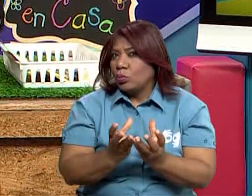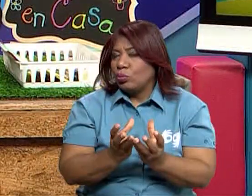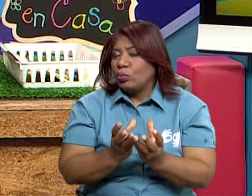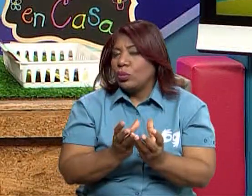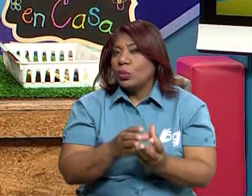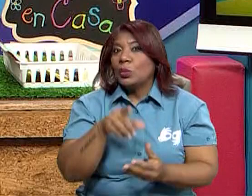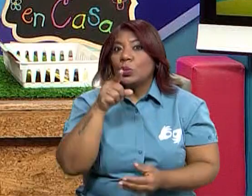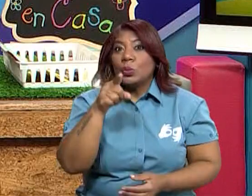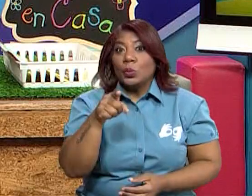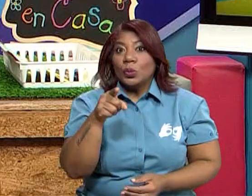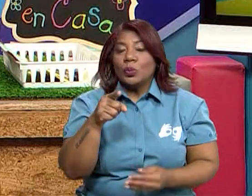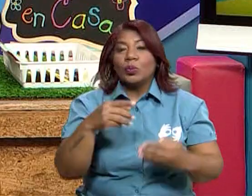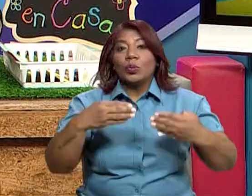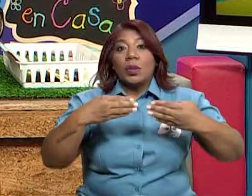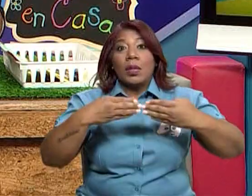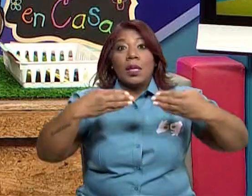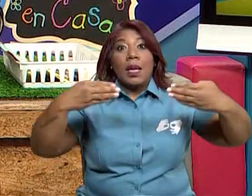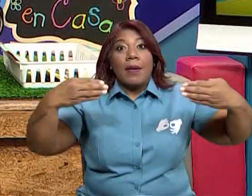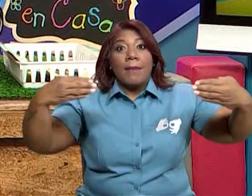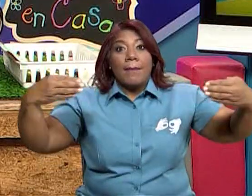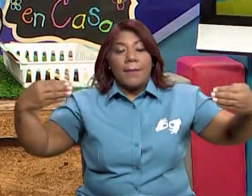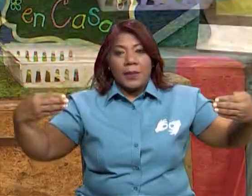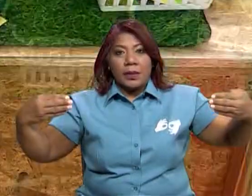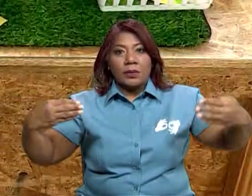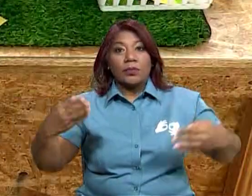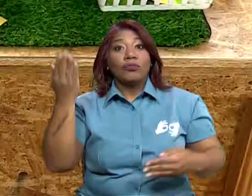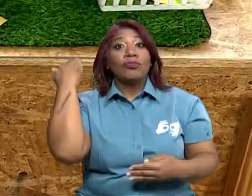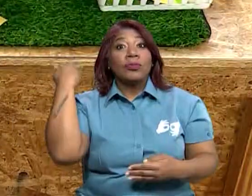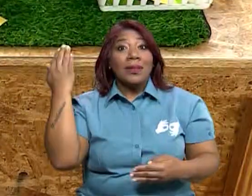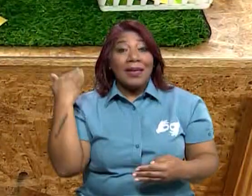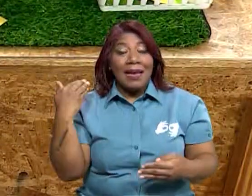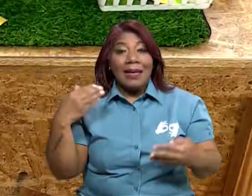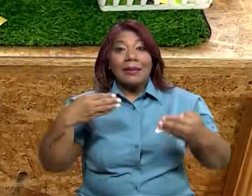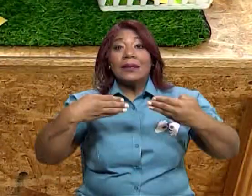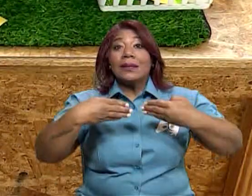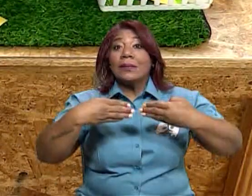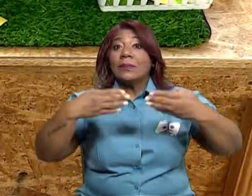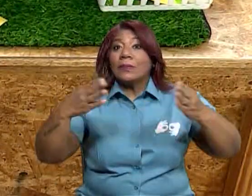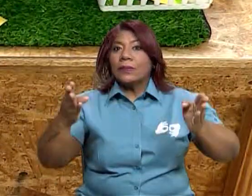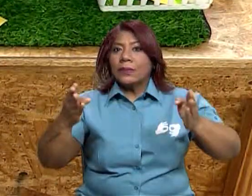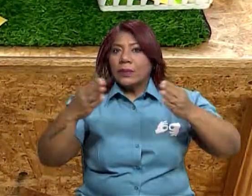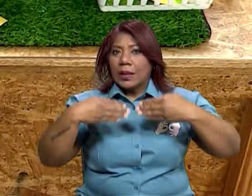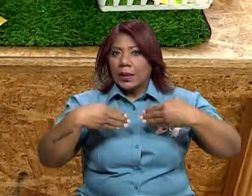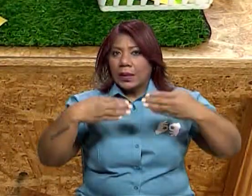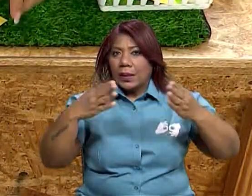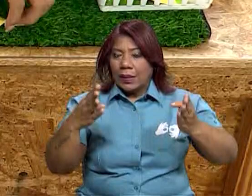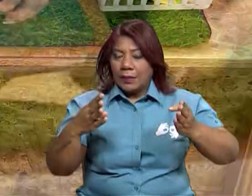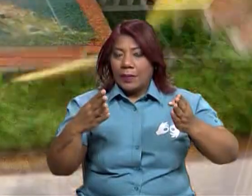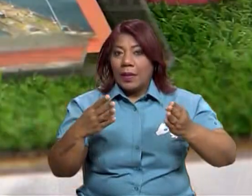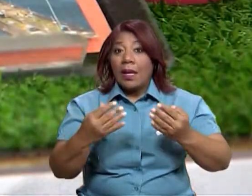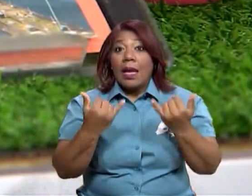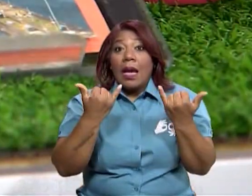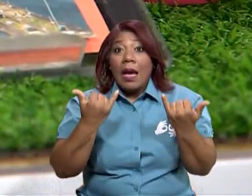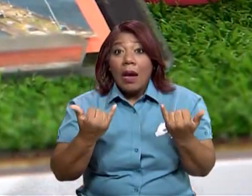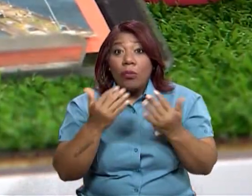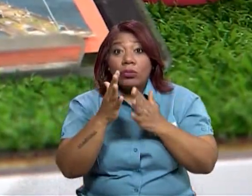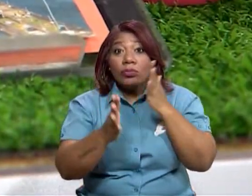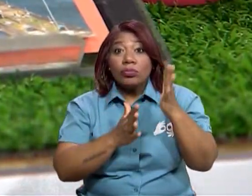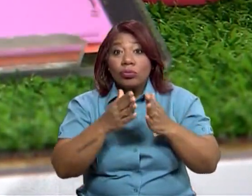imagen en este caso, voy a colocar esta aquí. Procura que la imagen siempre estén, ¿verdad?